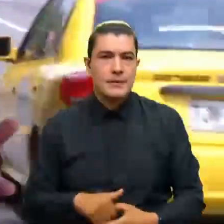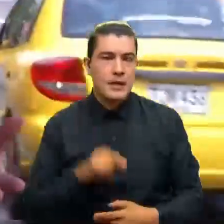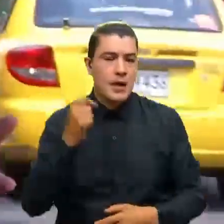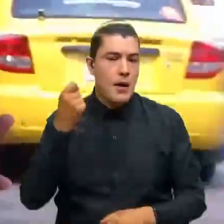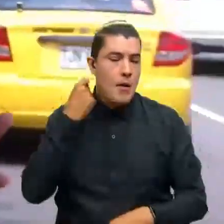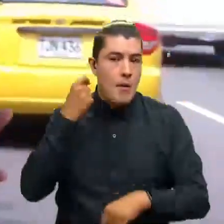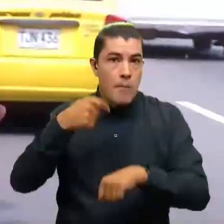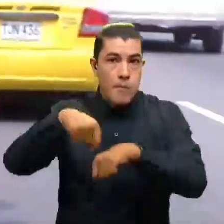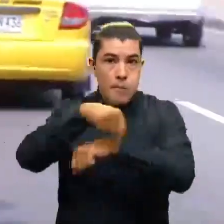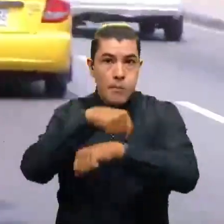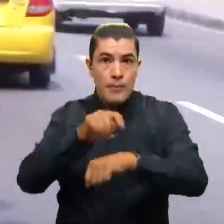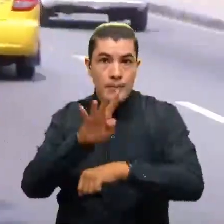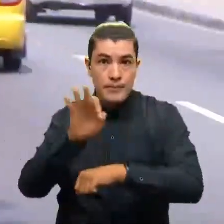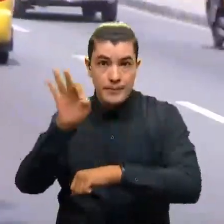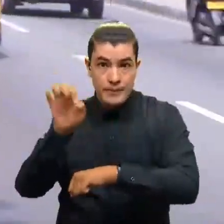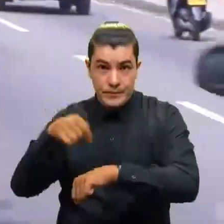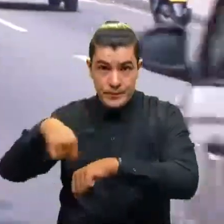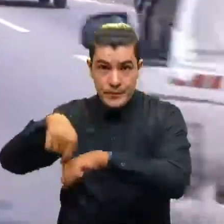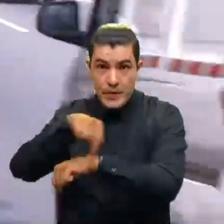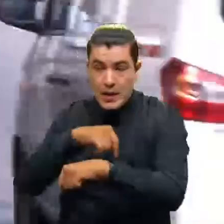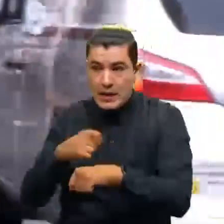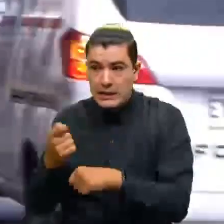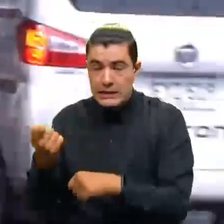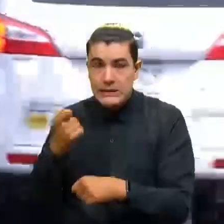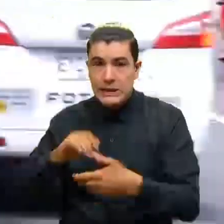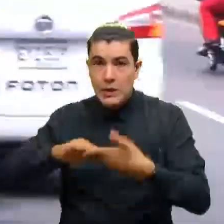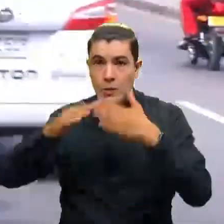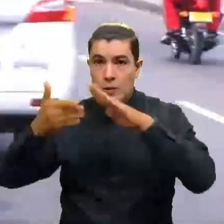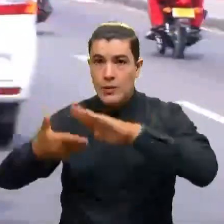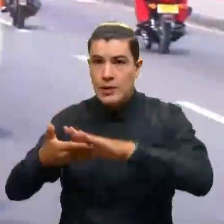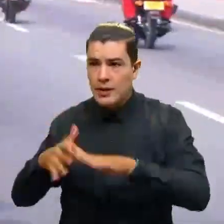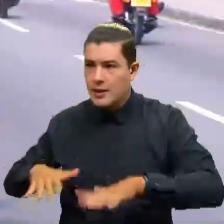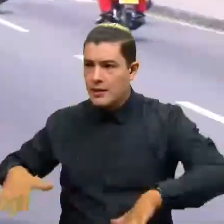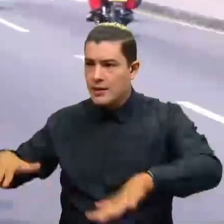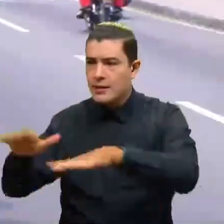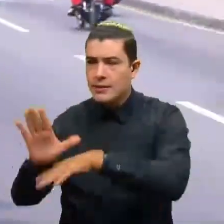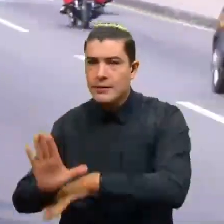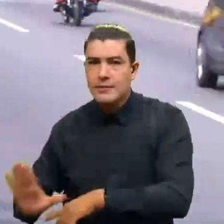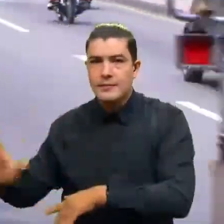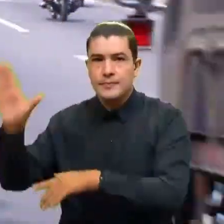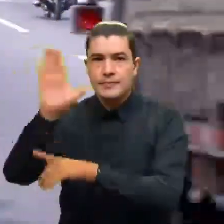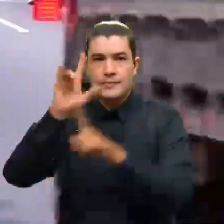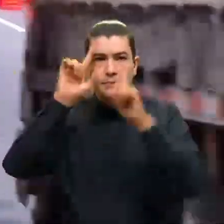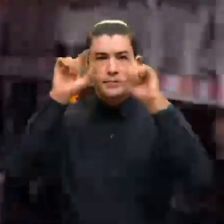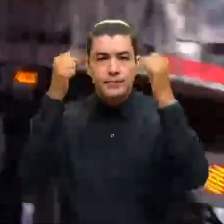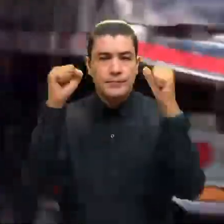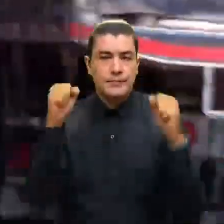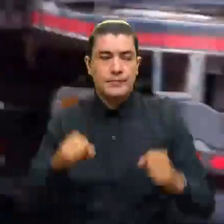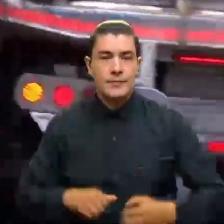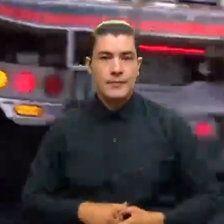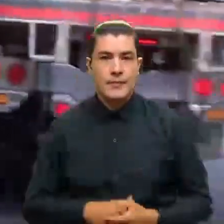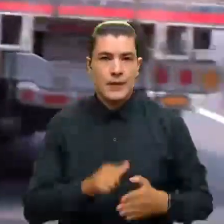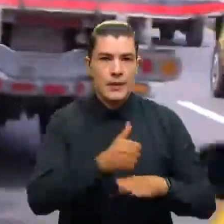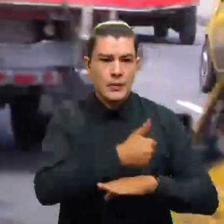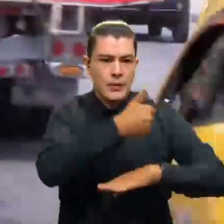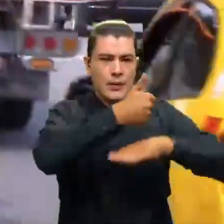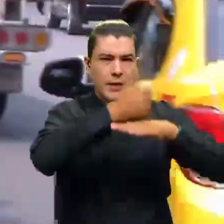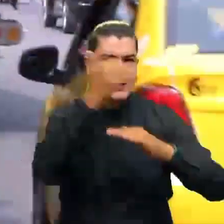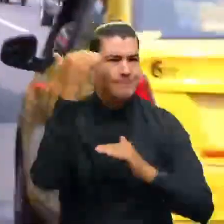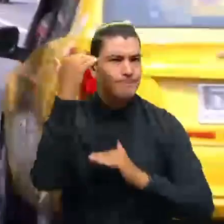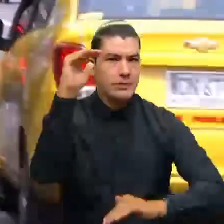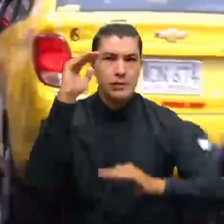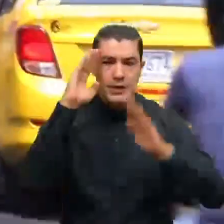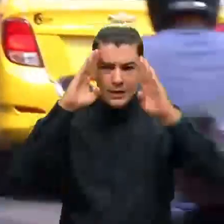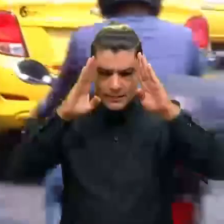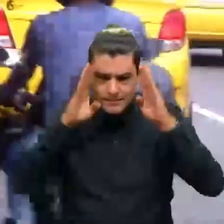últimas 48 horas pues tienen sumidos en la zozobra a los habitantes de este departamento. Las autoridades se encuentran en máxima alerta y ya